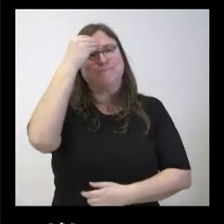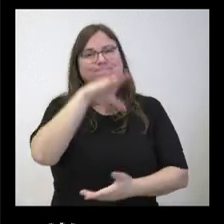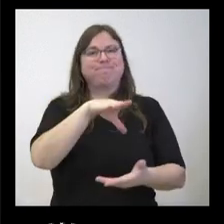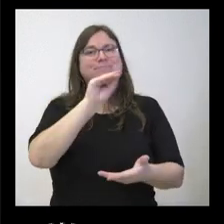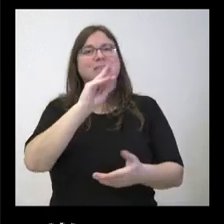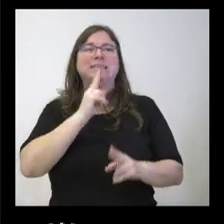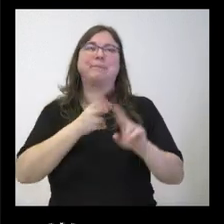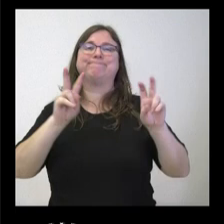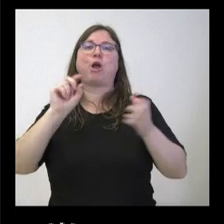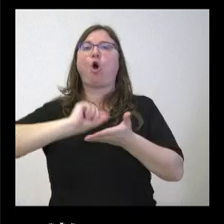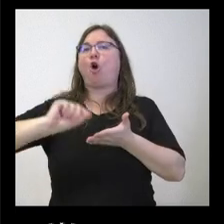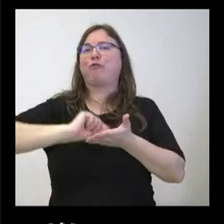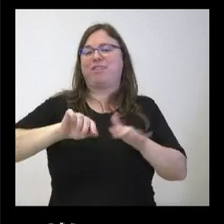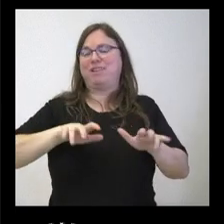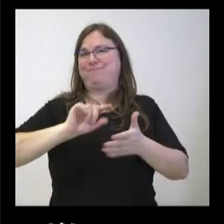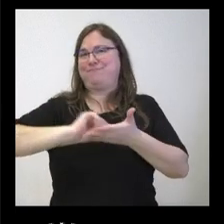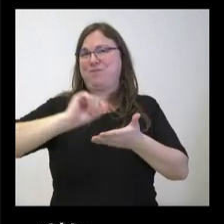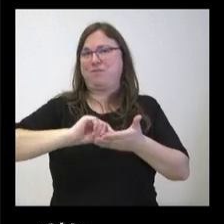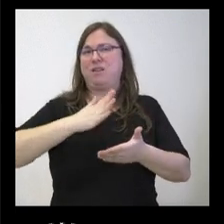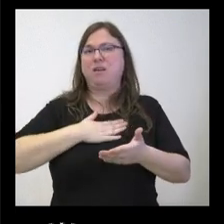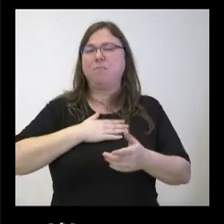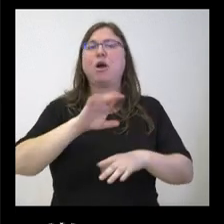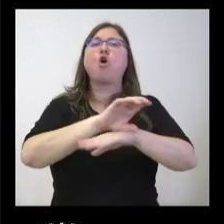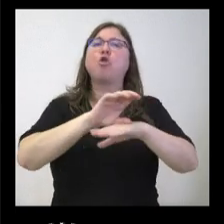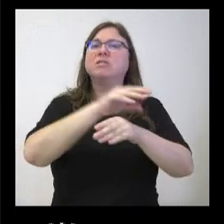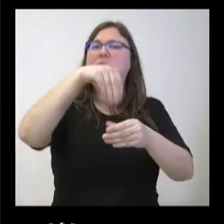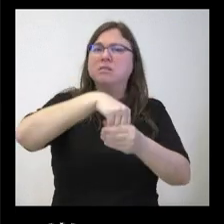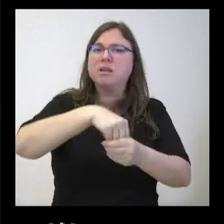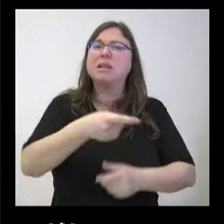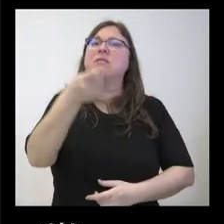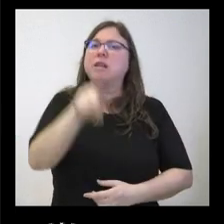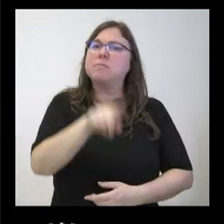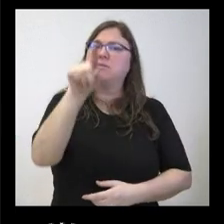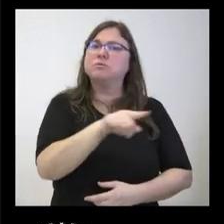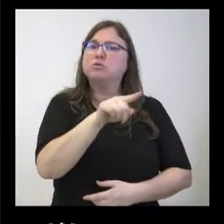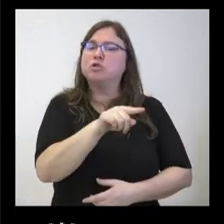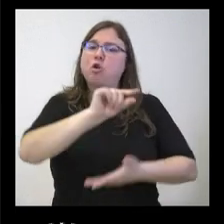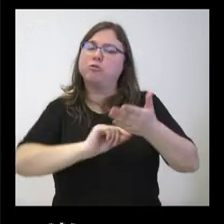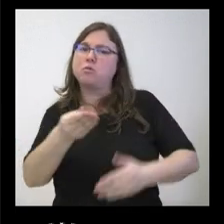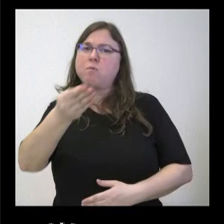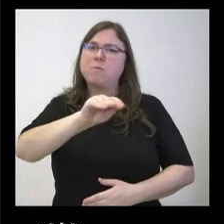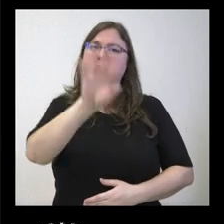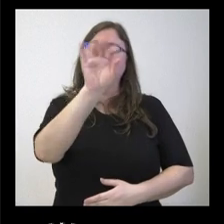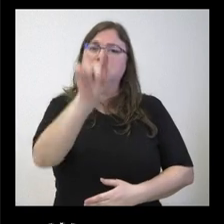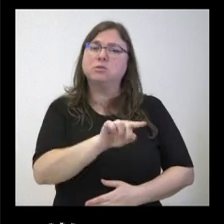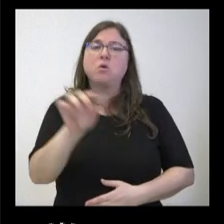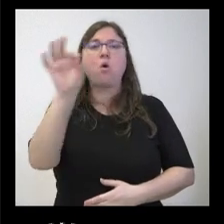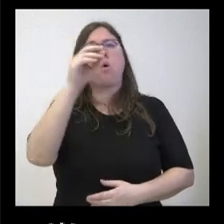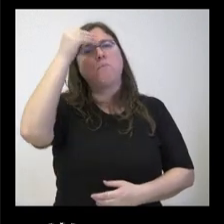de oficina las generaciones territoriales las consejerías si también se va a reforzar o si se considera que